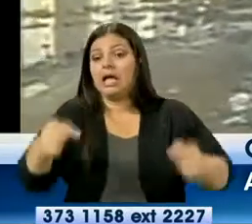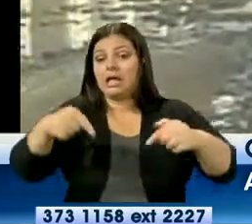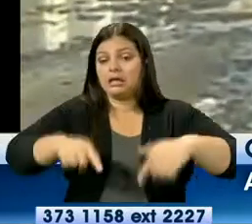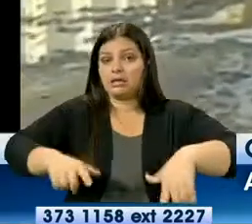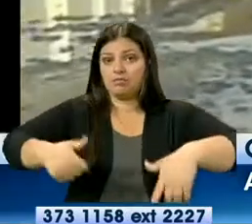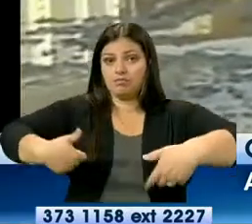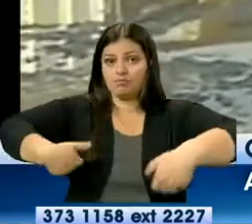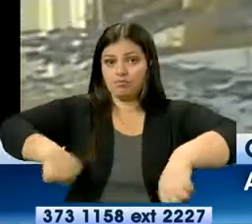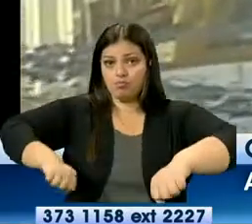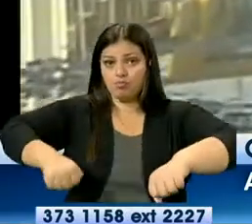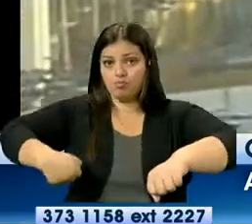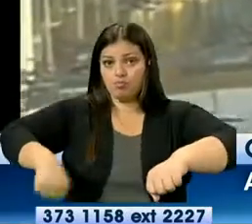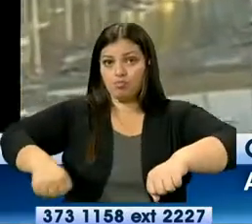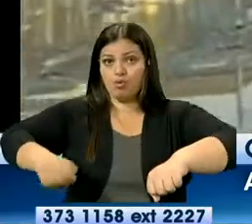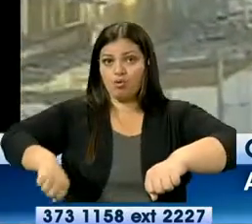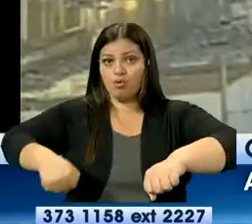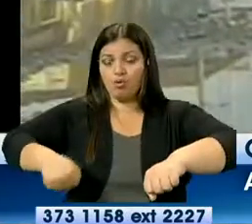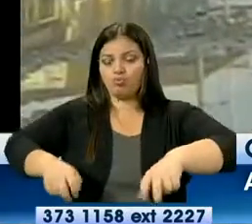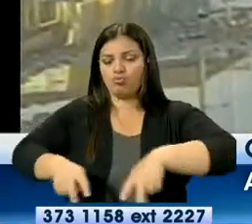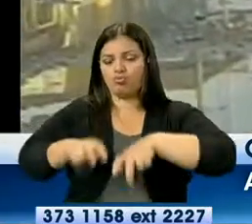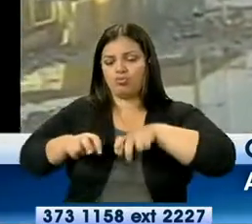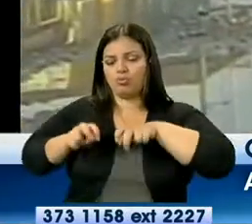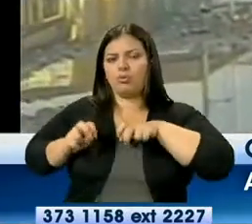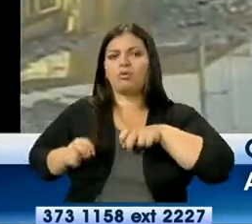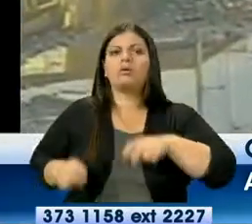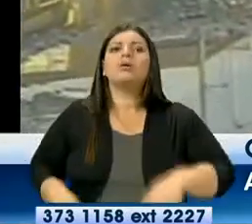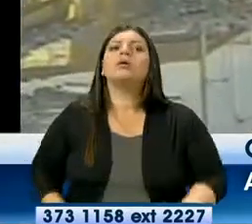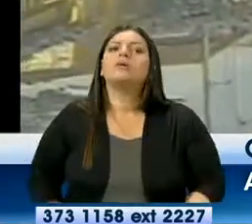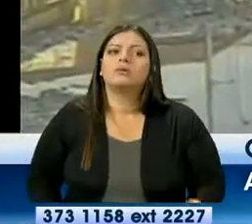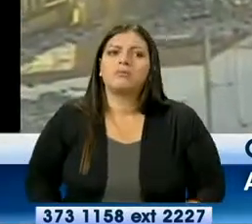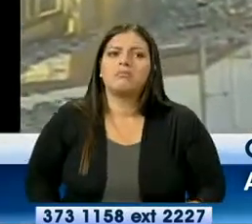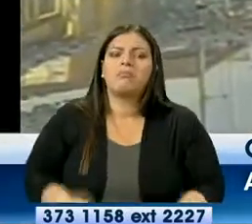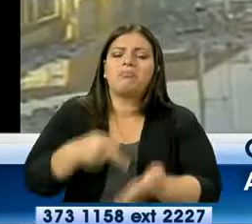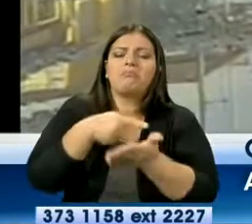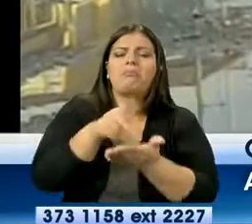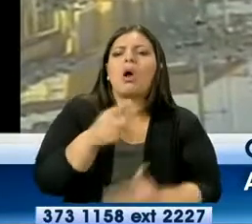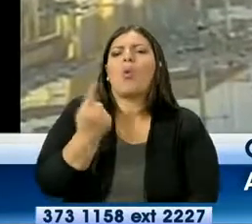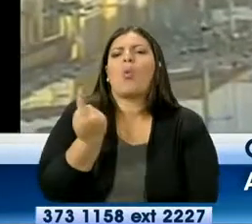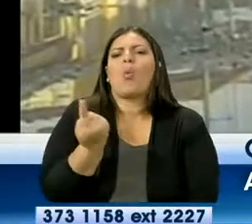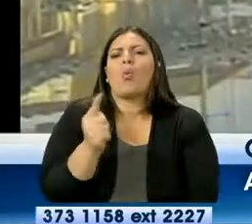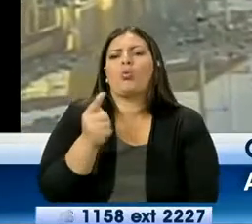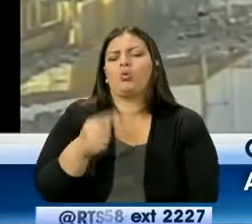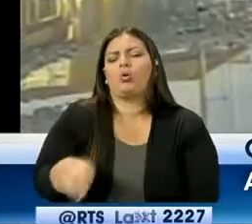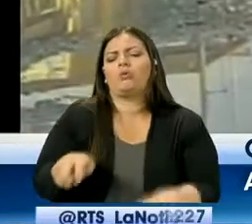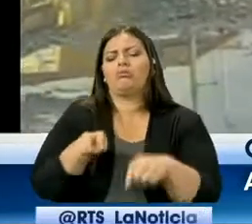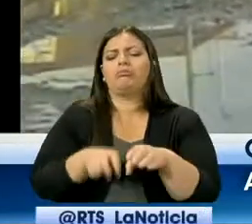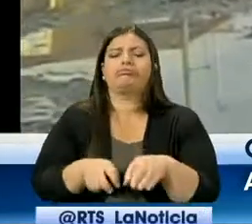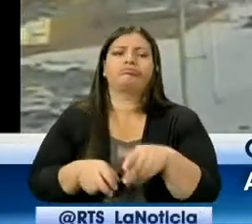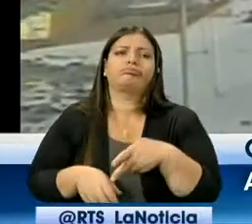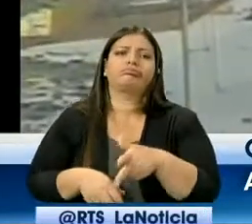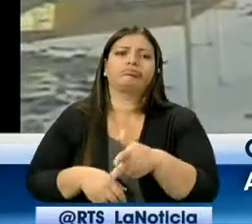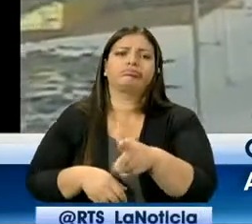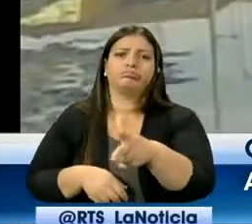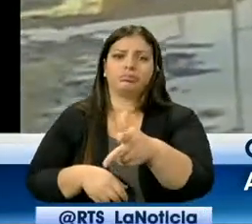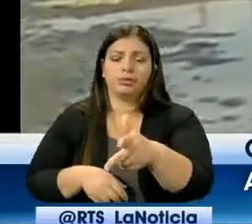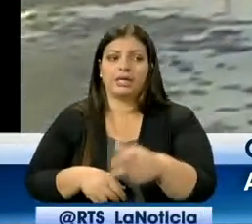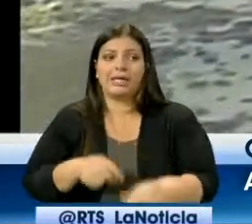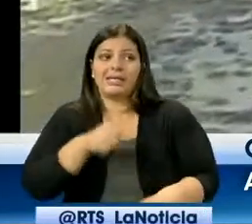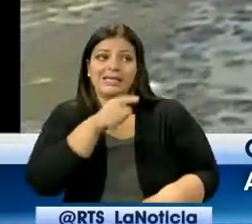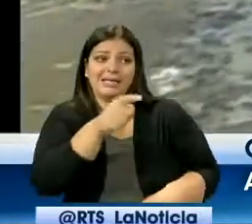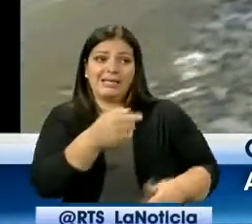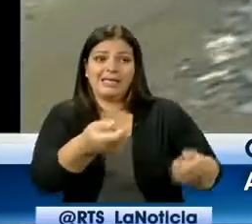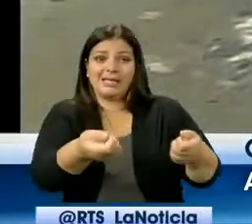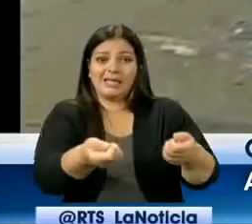Ahorita es un negocio. Camionetas ahorita llevan. Ellos sí cobran 25. Pero el por qué que se quedan ahora ya, ya no entran para acá.